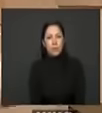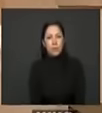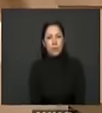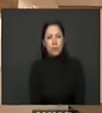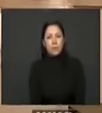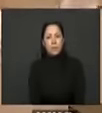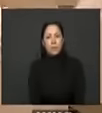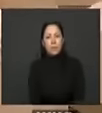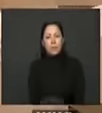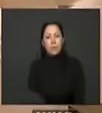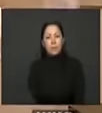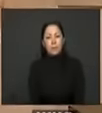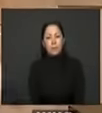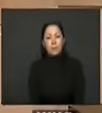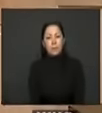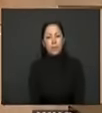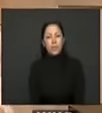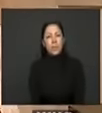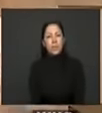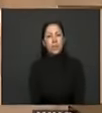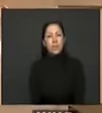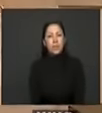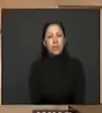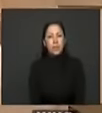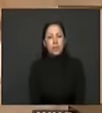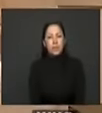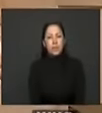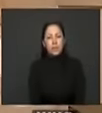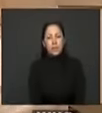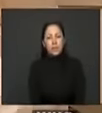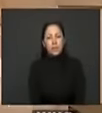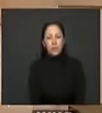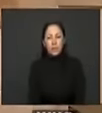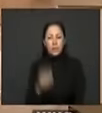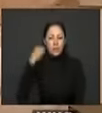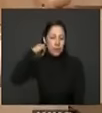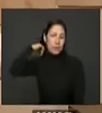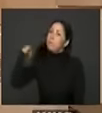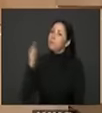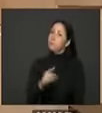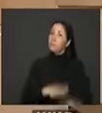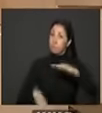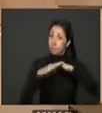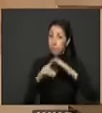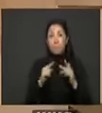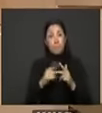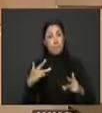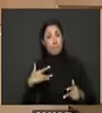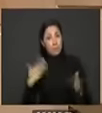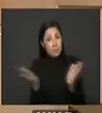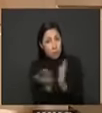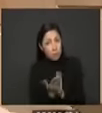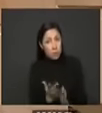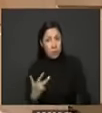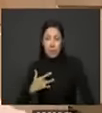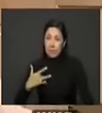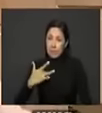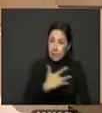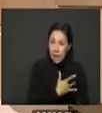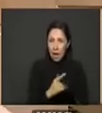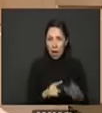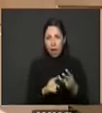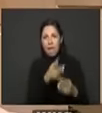decir primero la equidad ante todo primero la educación primero la salud primero las vías terciarias